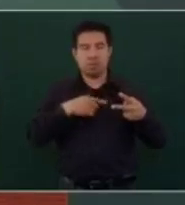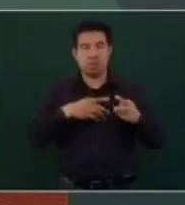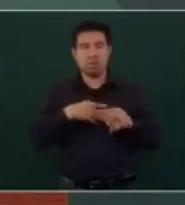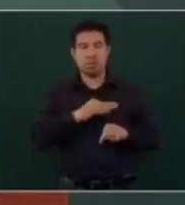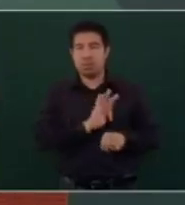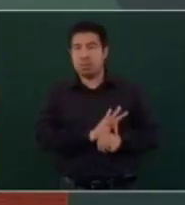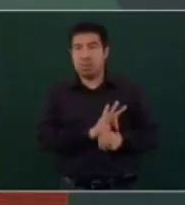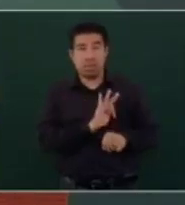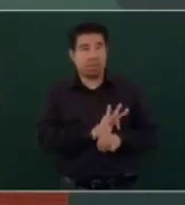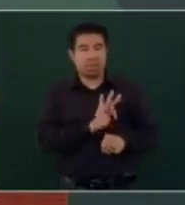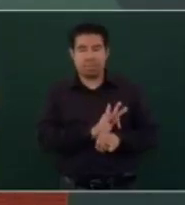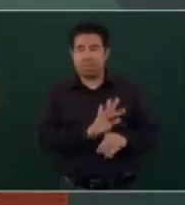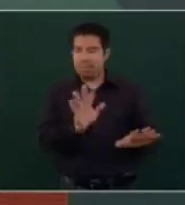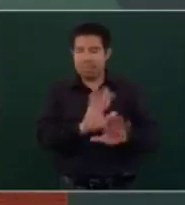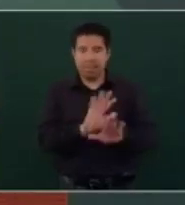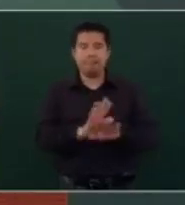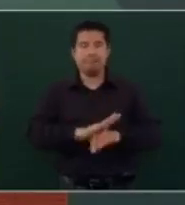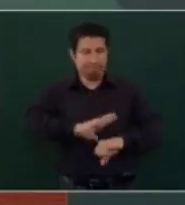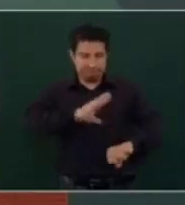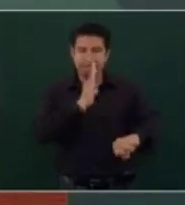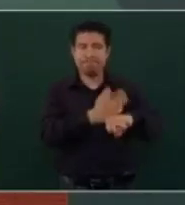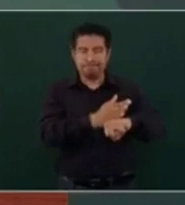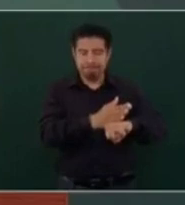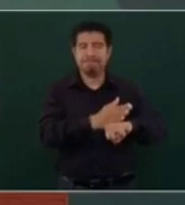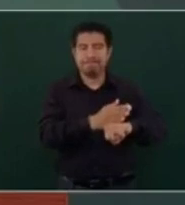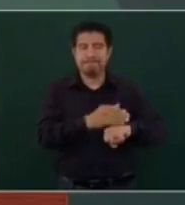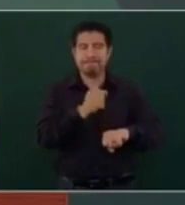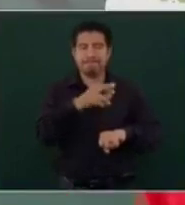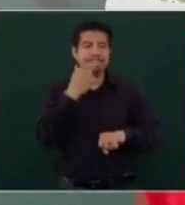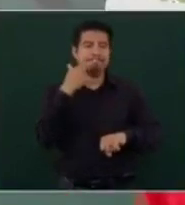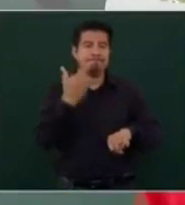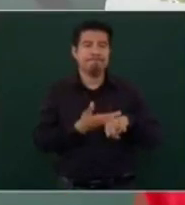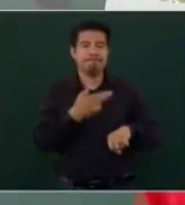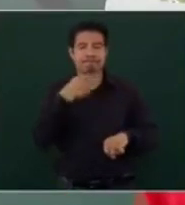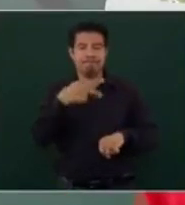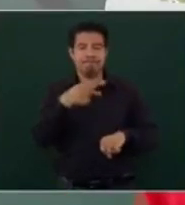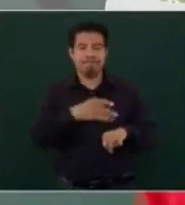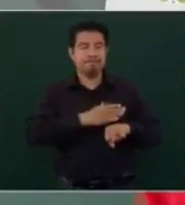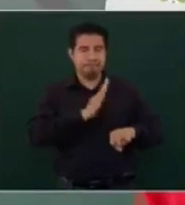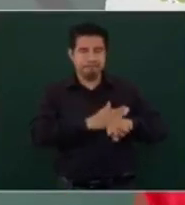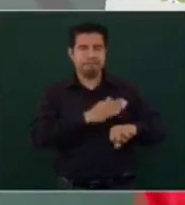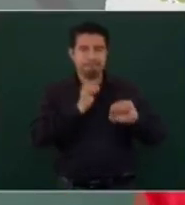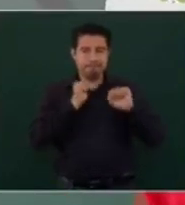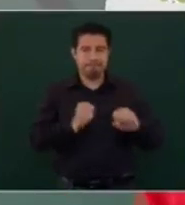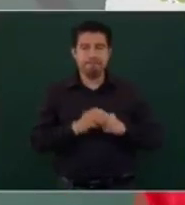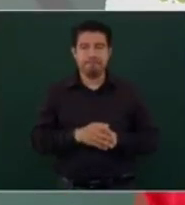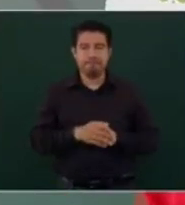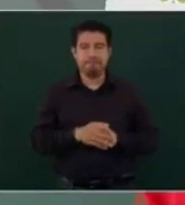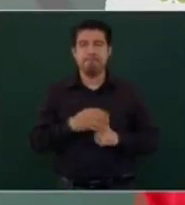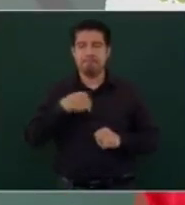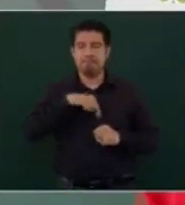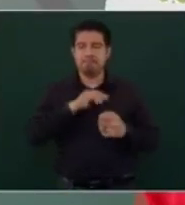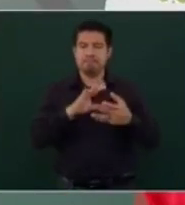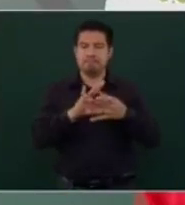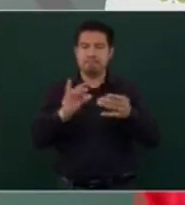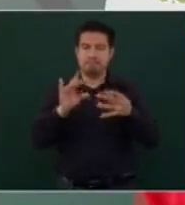sí haya una sanción, porque sí haya un castigo para los responsables del caso. Eso fue a grandes rasgos lo que procedimos.